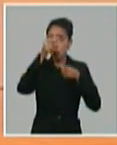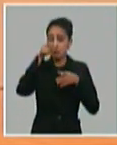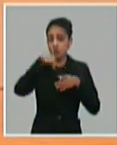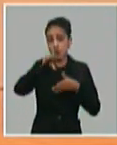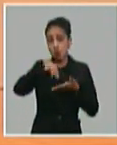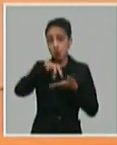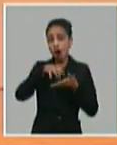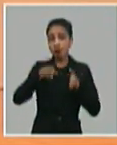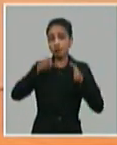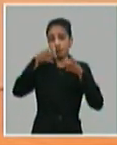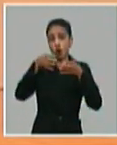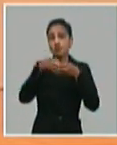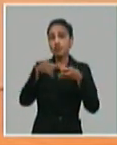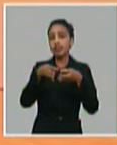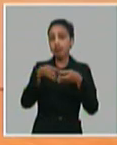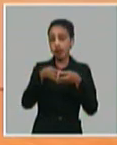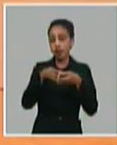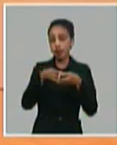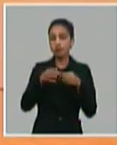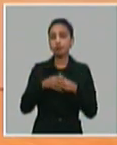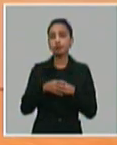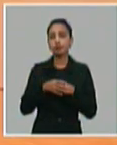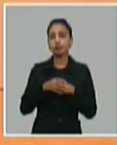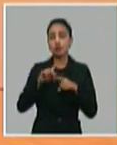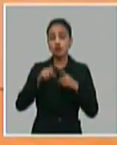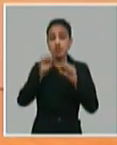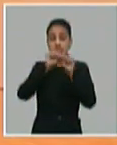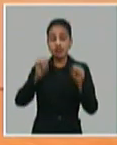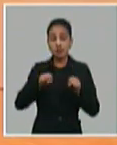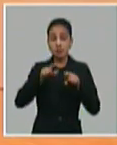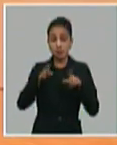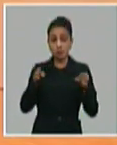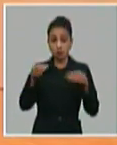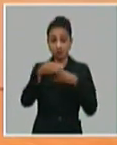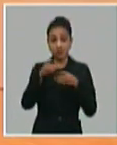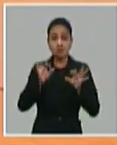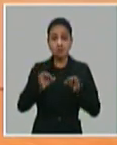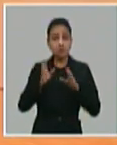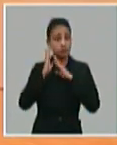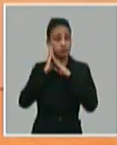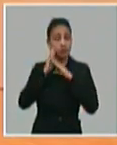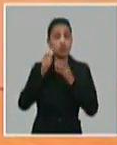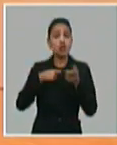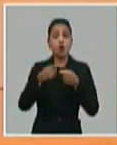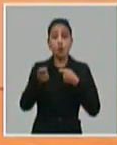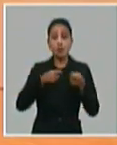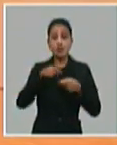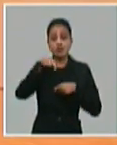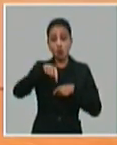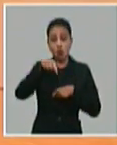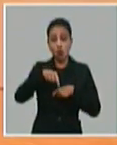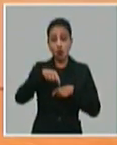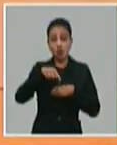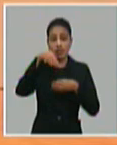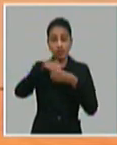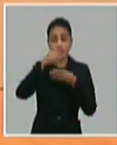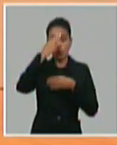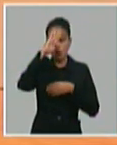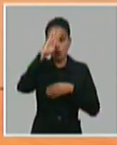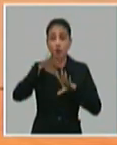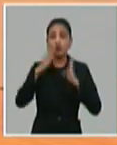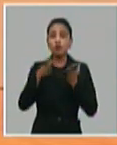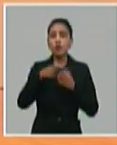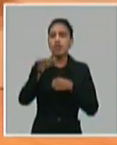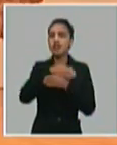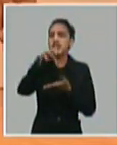en los hoteles. Tal es así que el sistema de alojamiento de comercio que está hoy en el país, en todas las